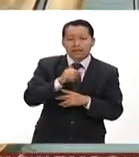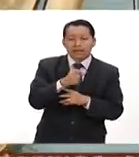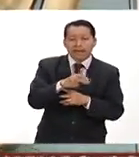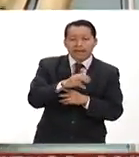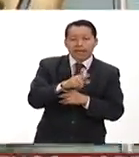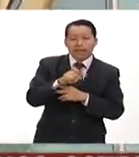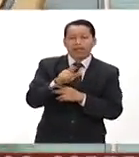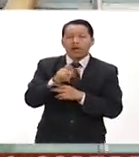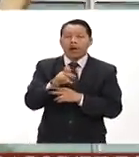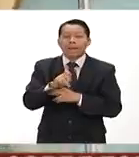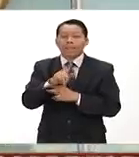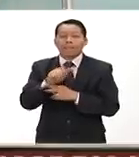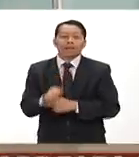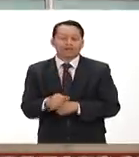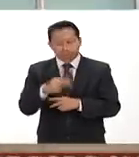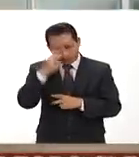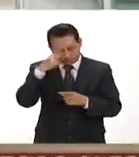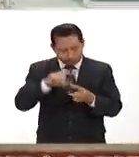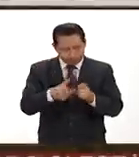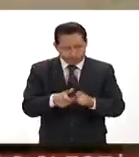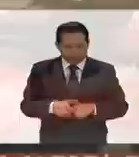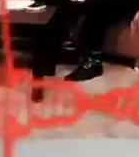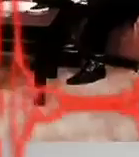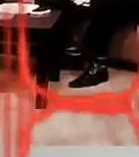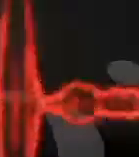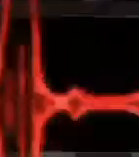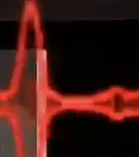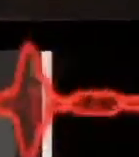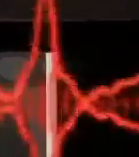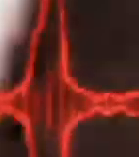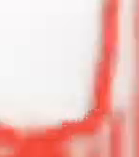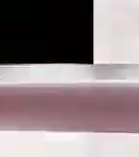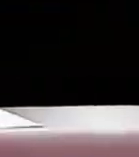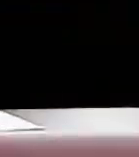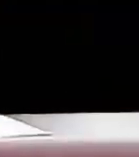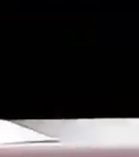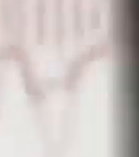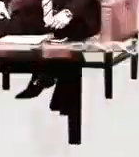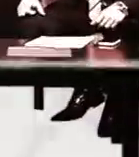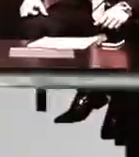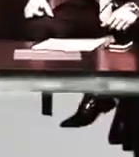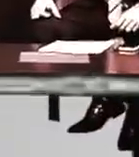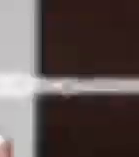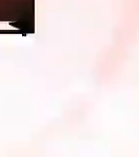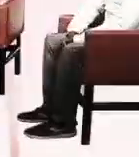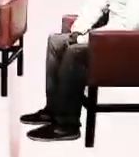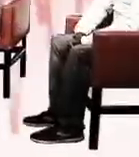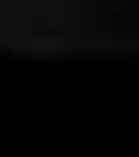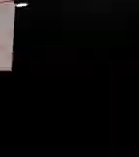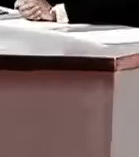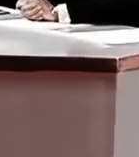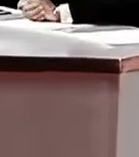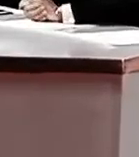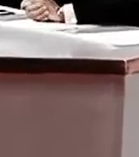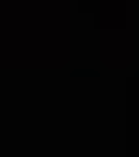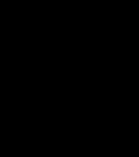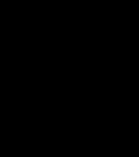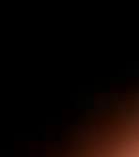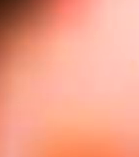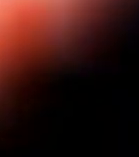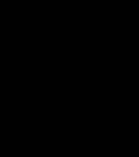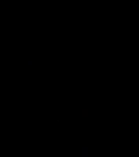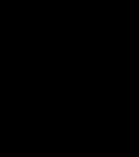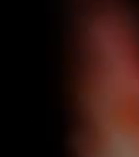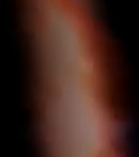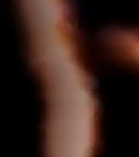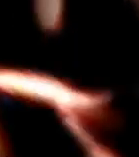López Arate México al día Esta mañana nos da mucho gusto que esté aquí en el estudio de México al día Esta